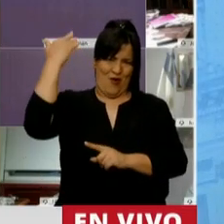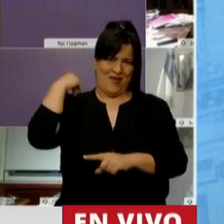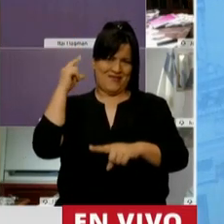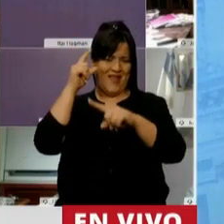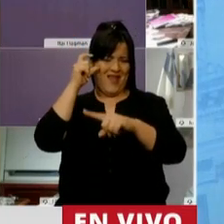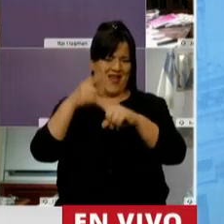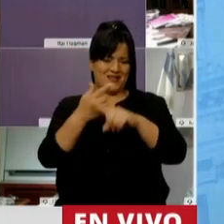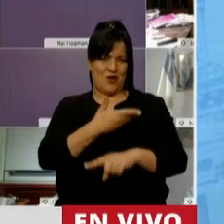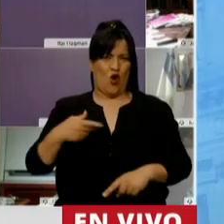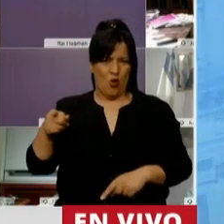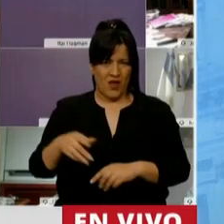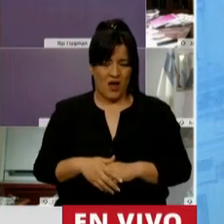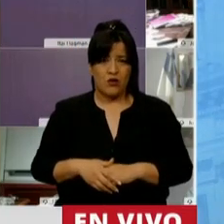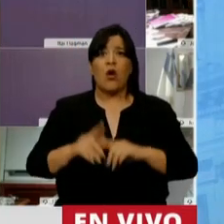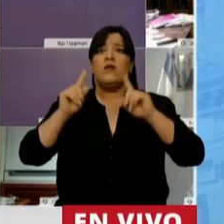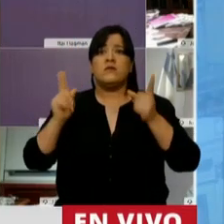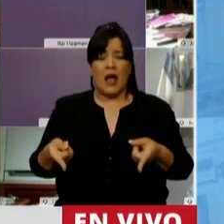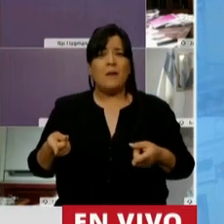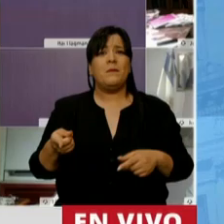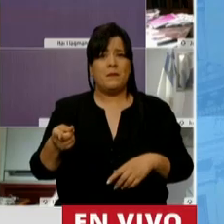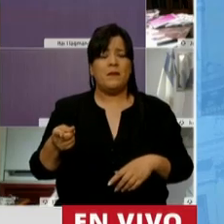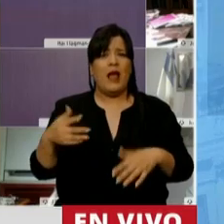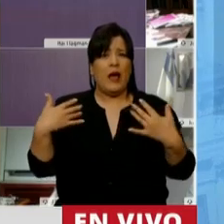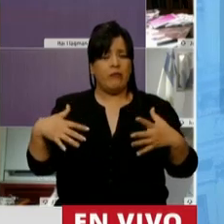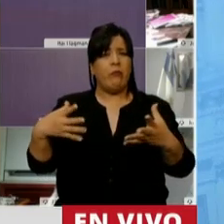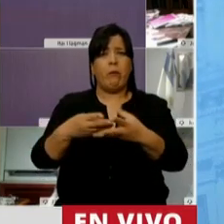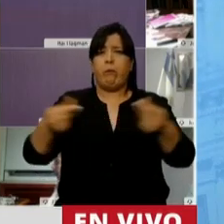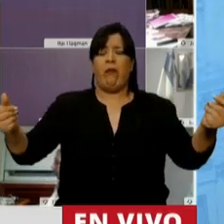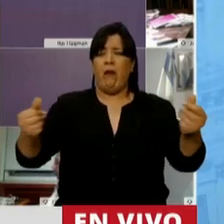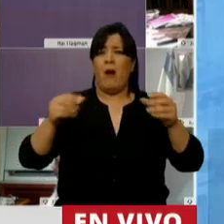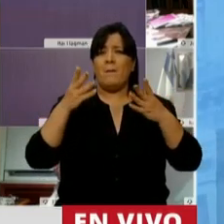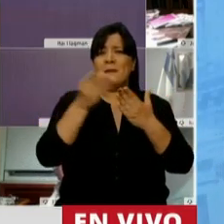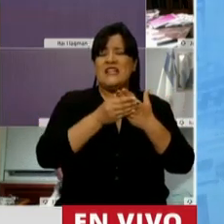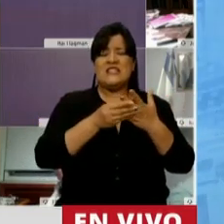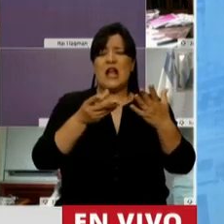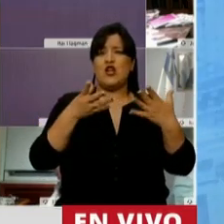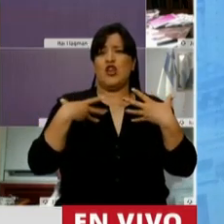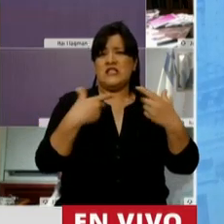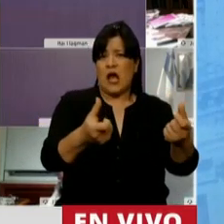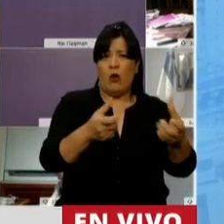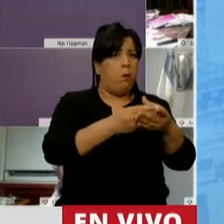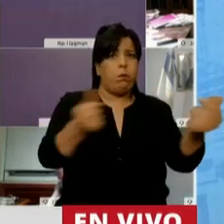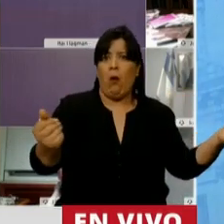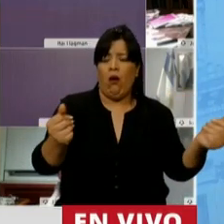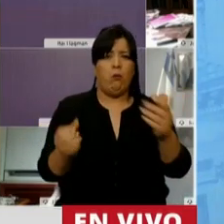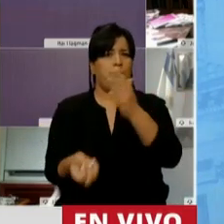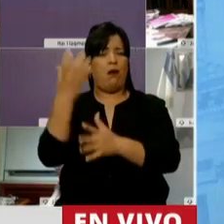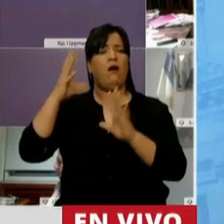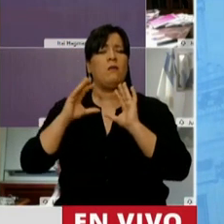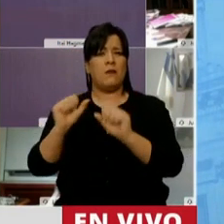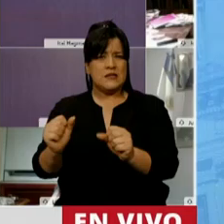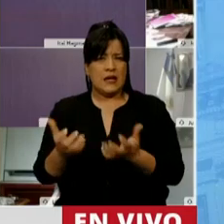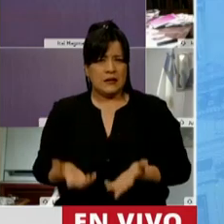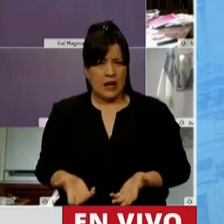Se producía la desaparición del Ministerio de Salud, creándolo también en secretaría. Son los mismos, señor